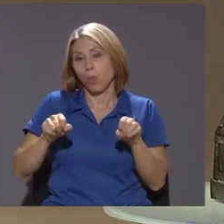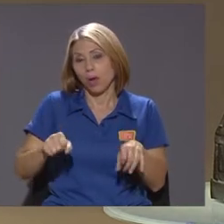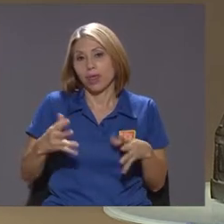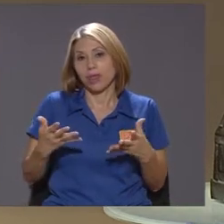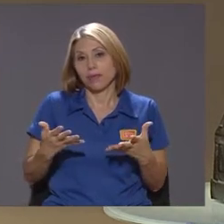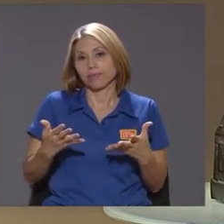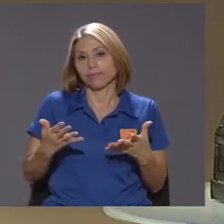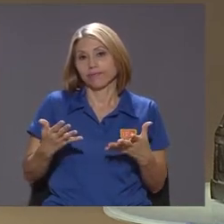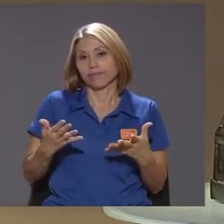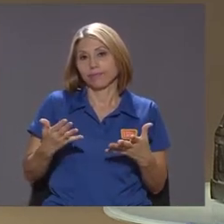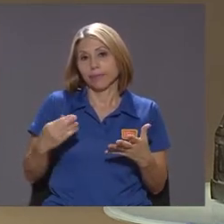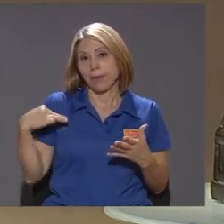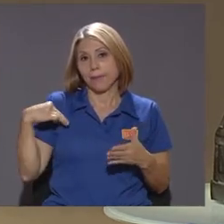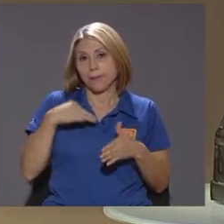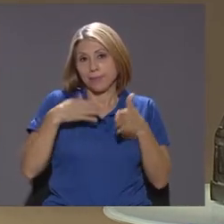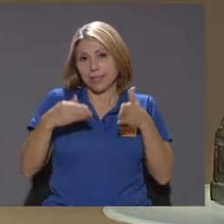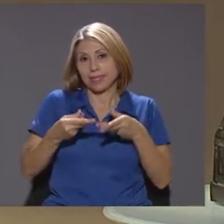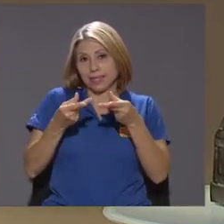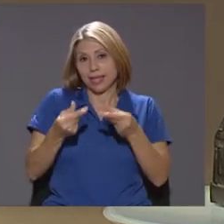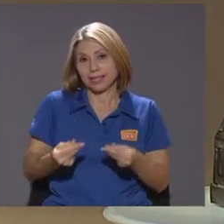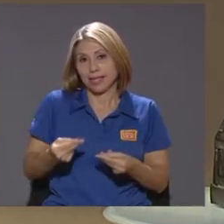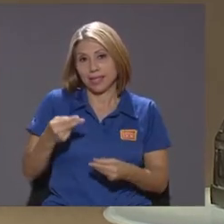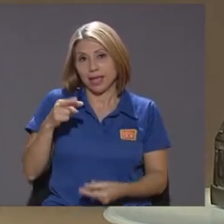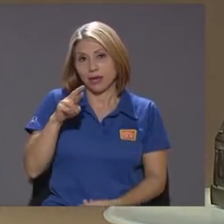endeudarse